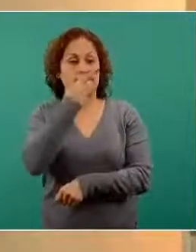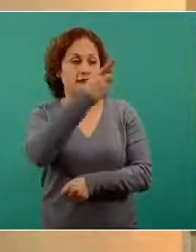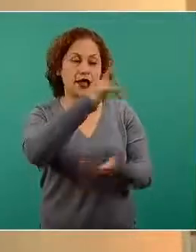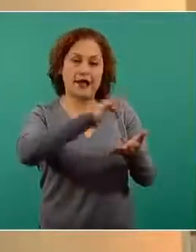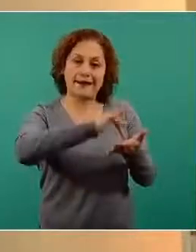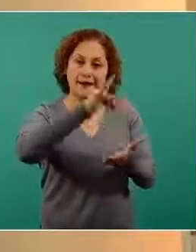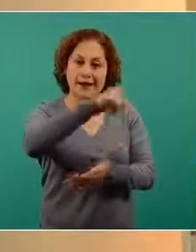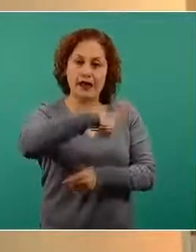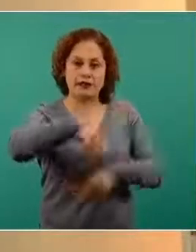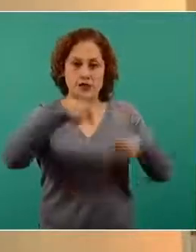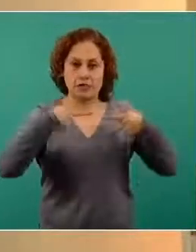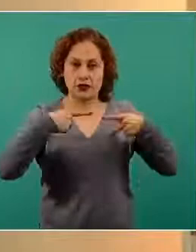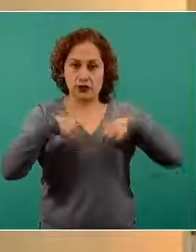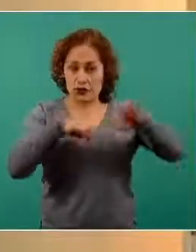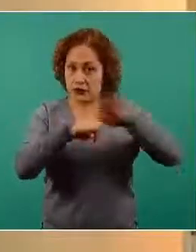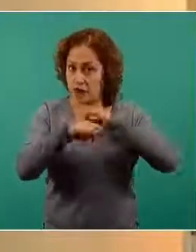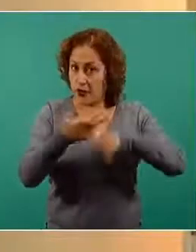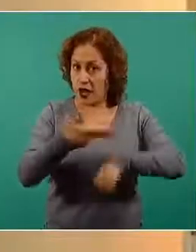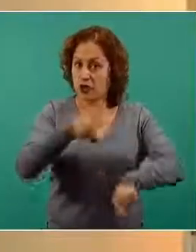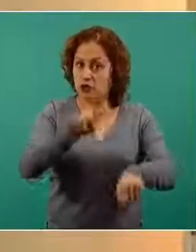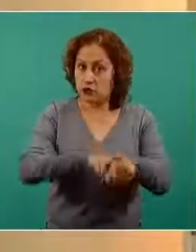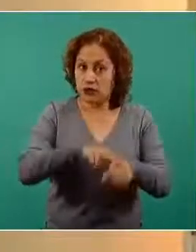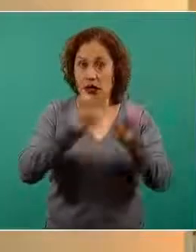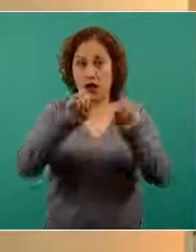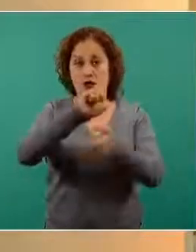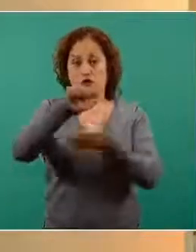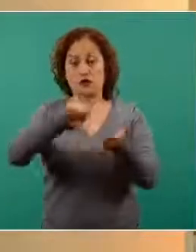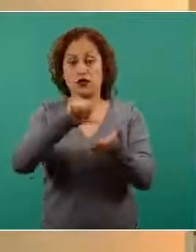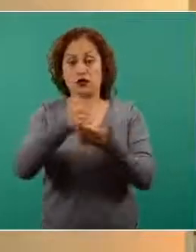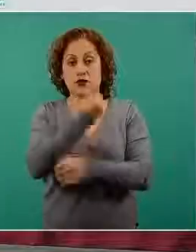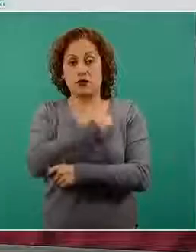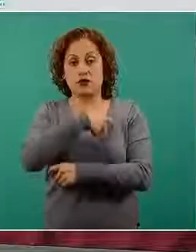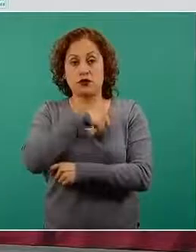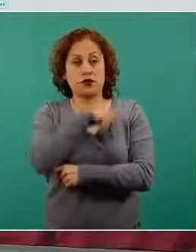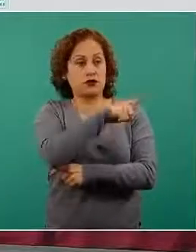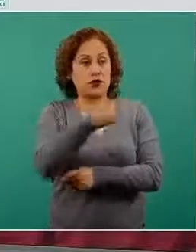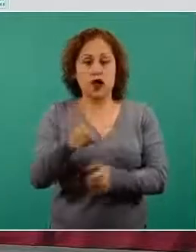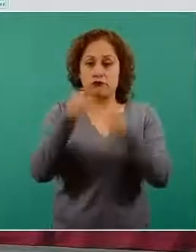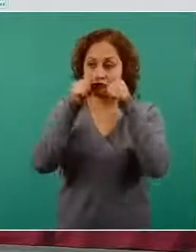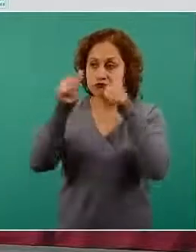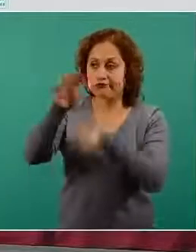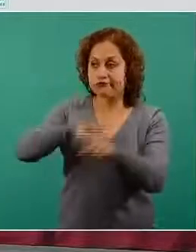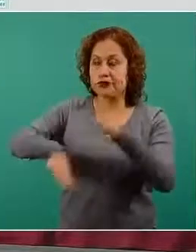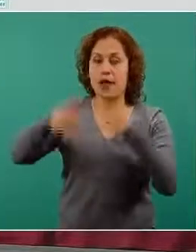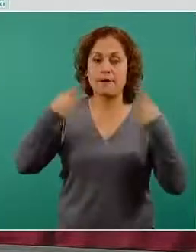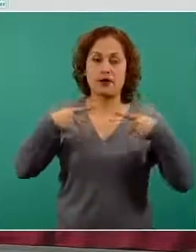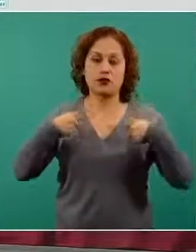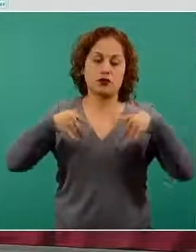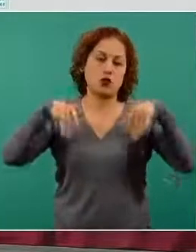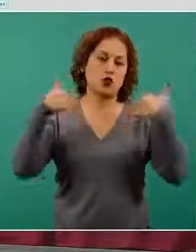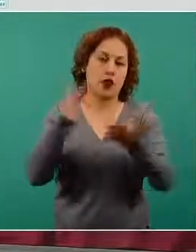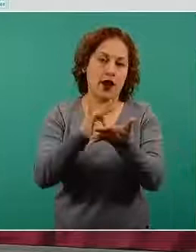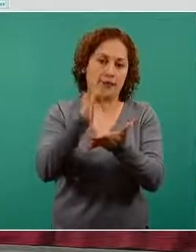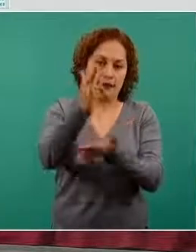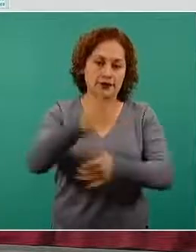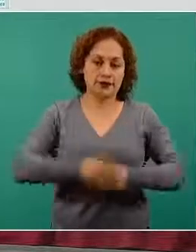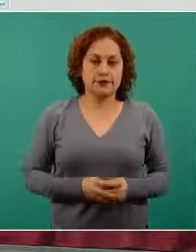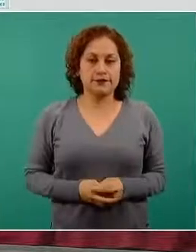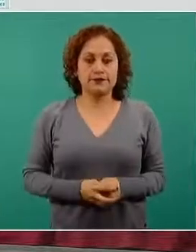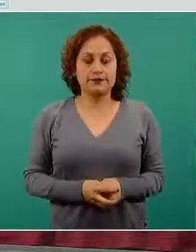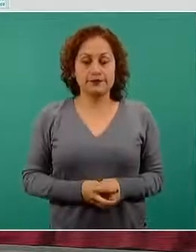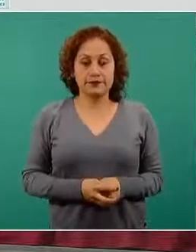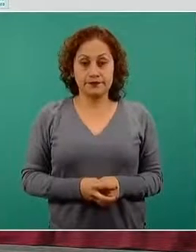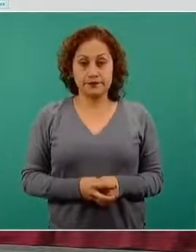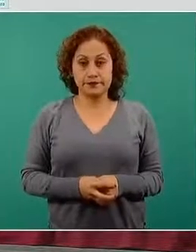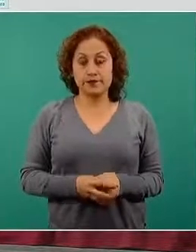atendido a todas estas personas que tenemos registradas en nuestro Sistema Nacional de Vigilancia Epidemiológica. Hasta el